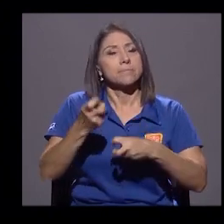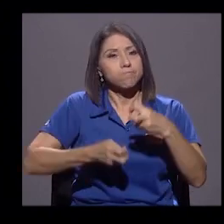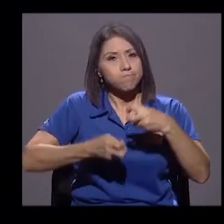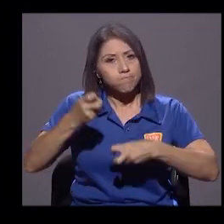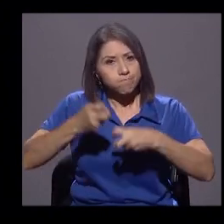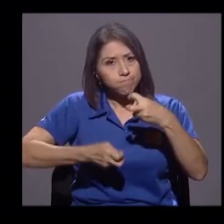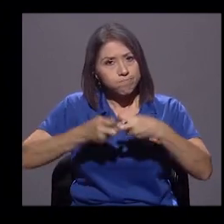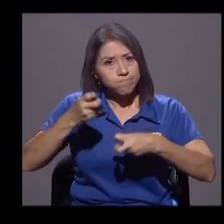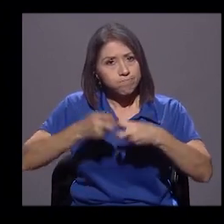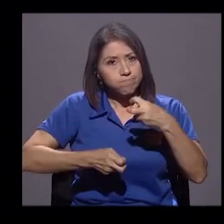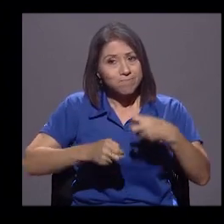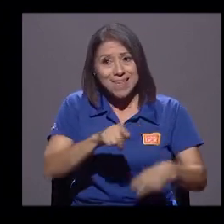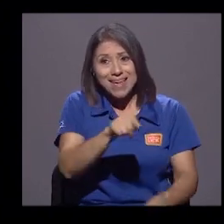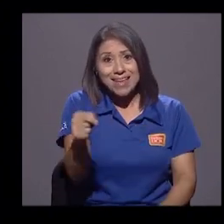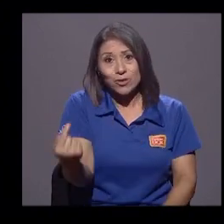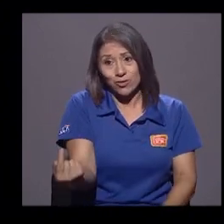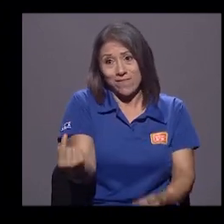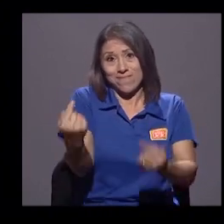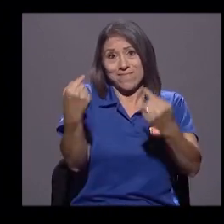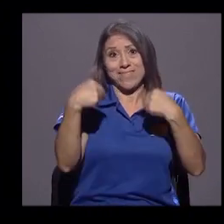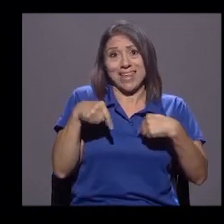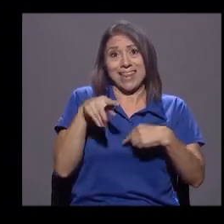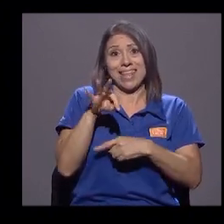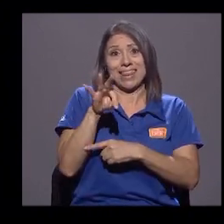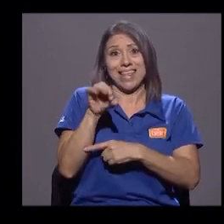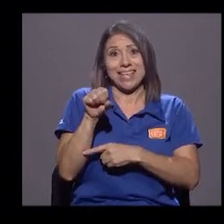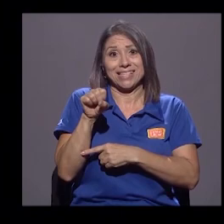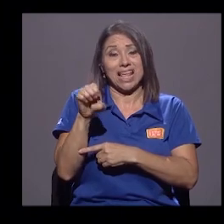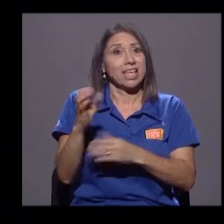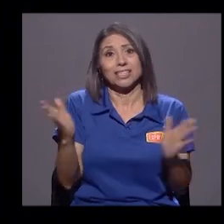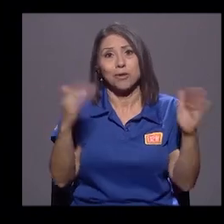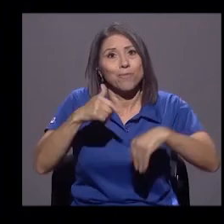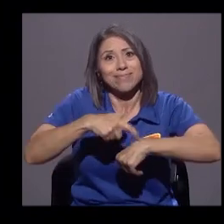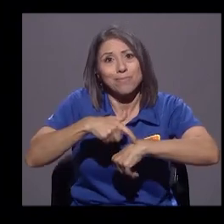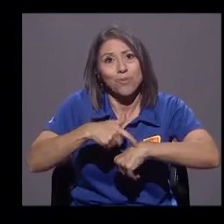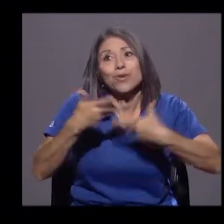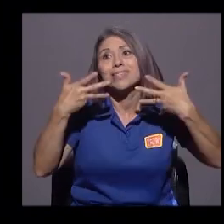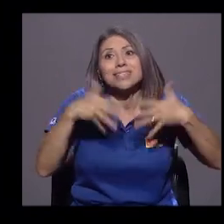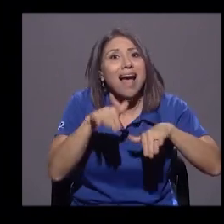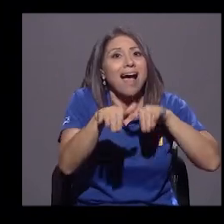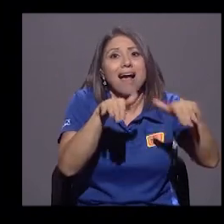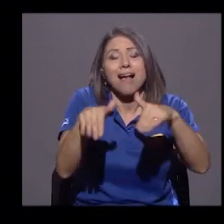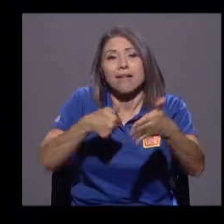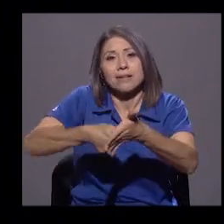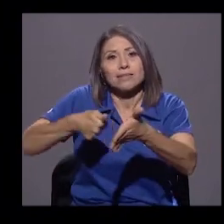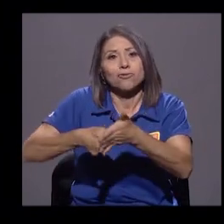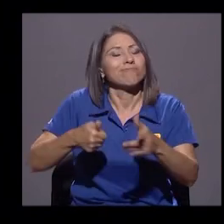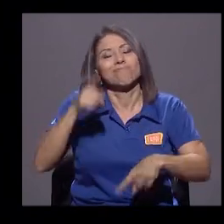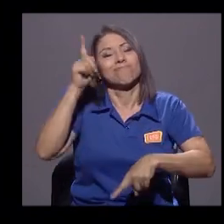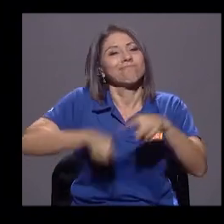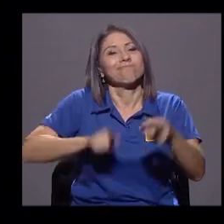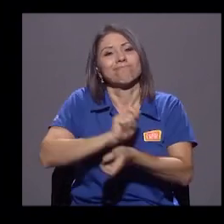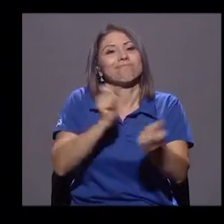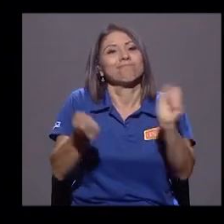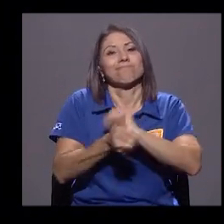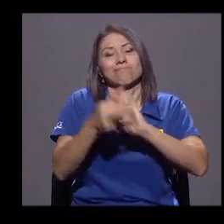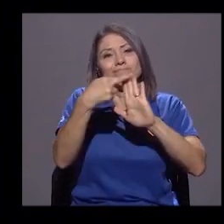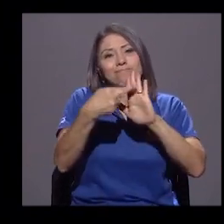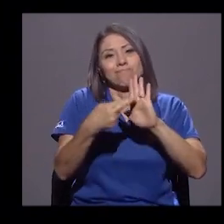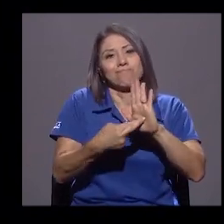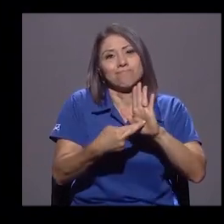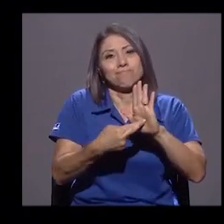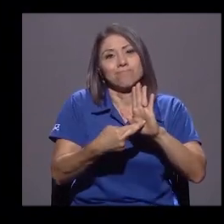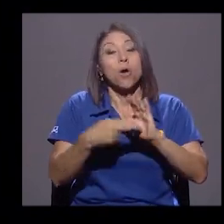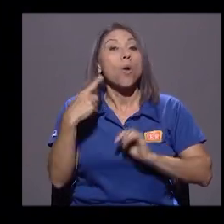tribunal cuando ya no es tiempo, cuando ya se convocaron las elecciones y ya no es momento para cambiar las reglas porque una máxima de los procesos